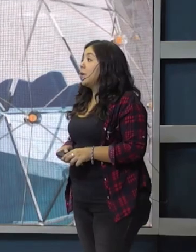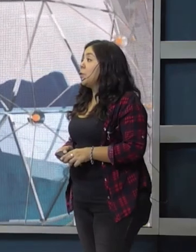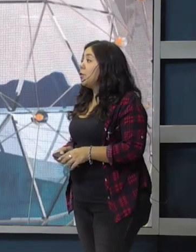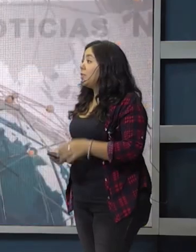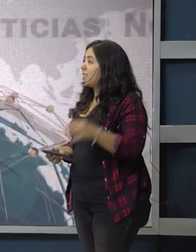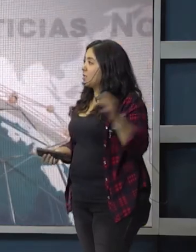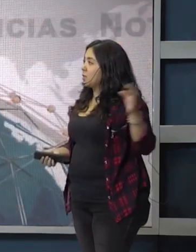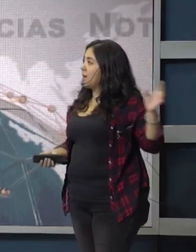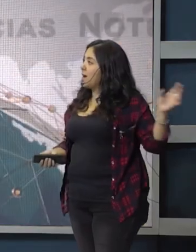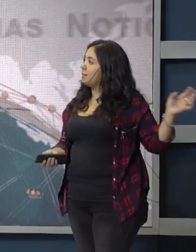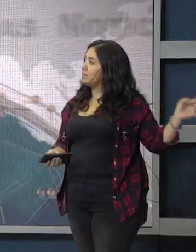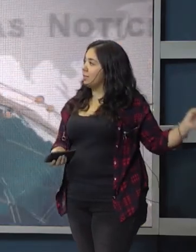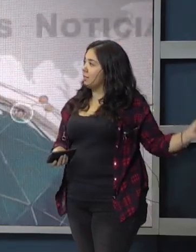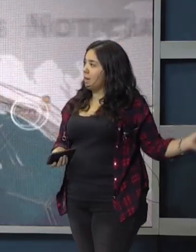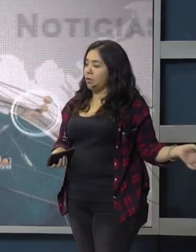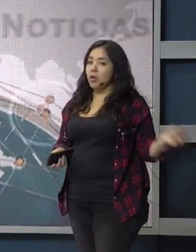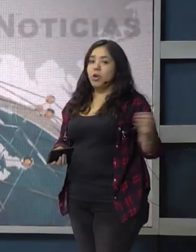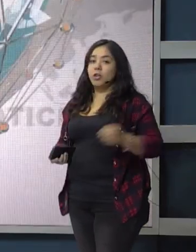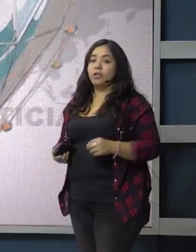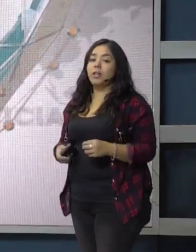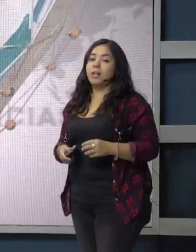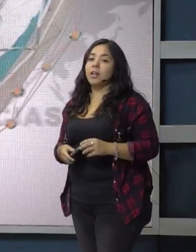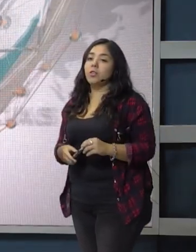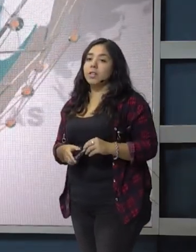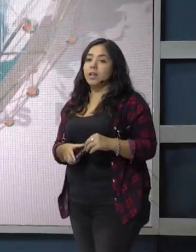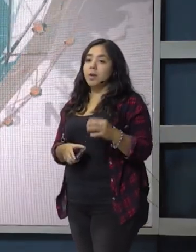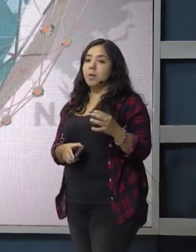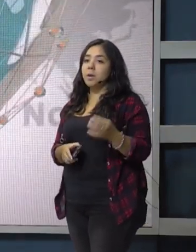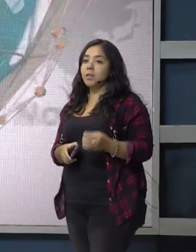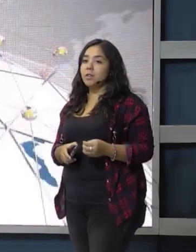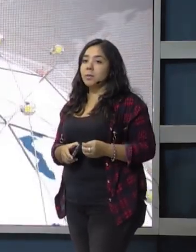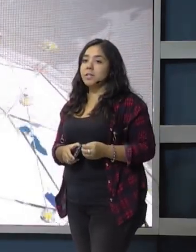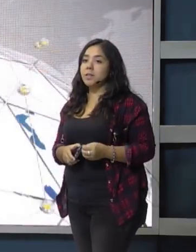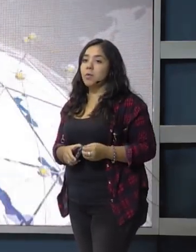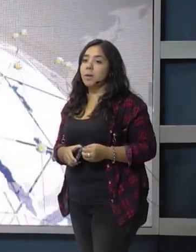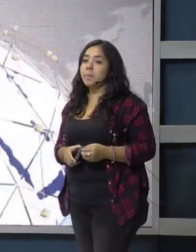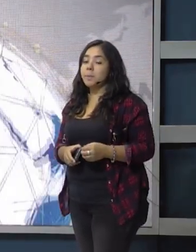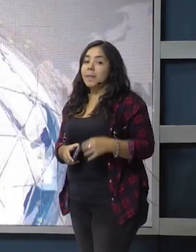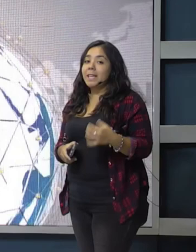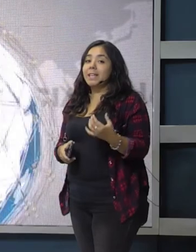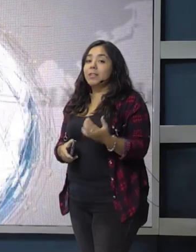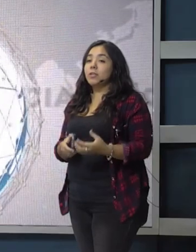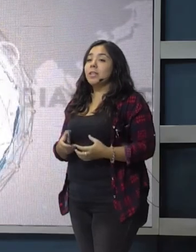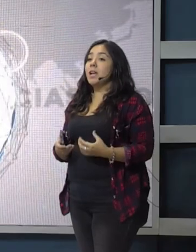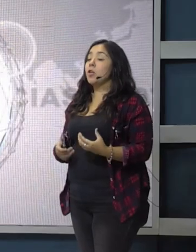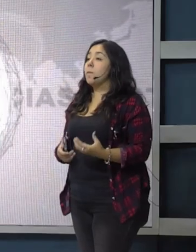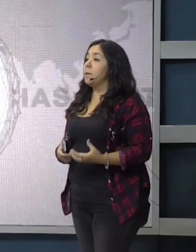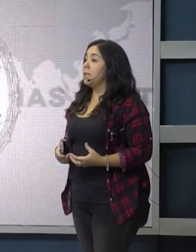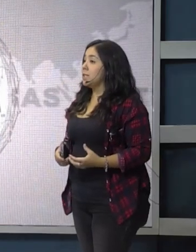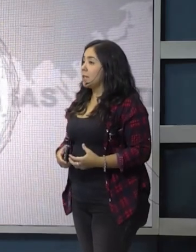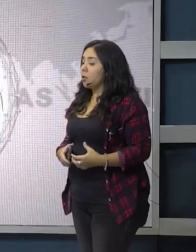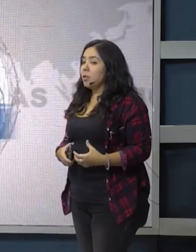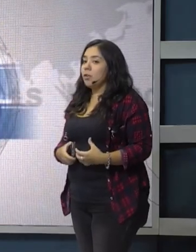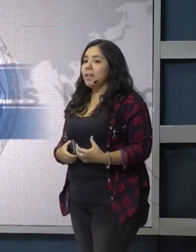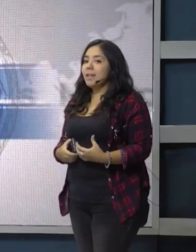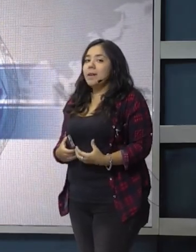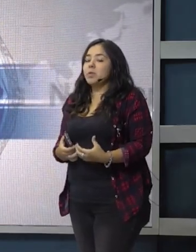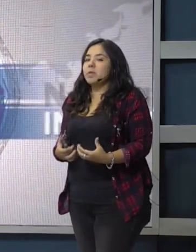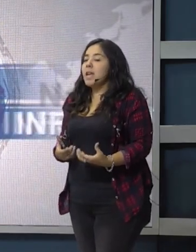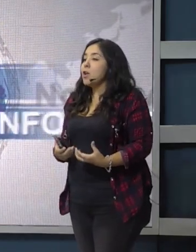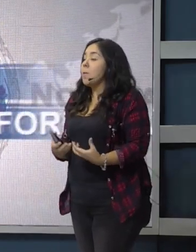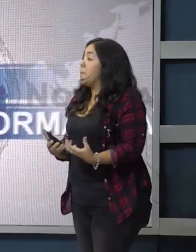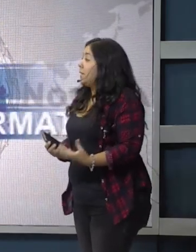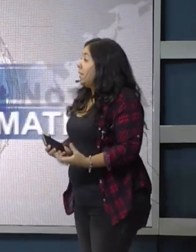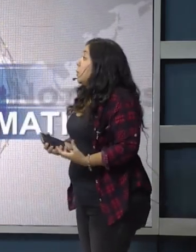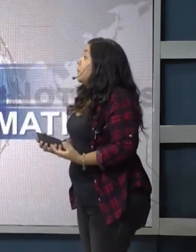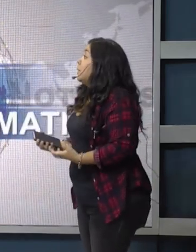fue el vuelo internacional hasta Santiago. Y otra de las cosas que había perdido también San Juan y que no tenía competencia, que no le daban la